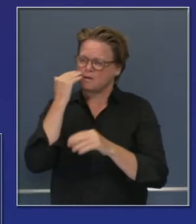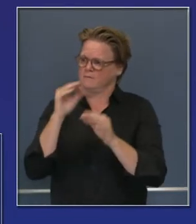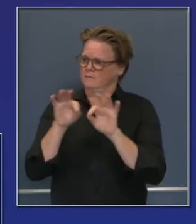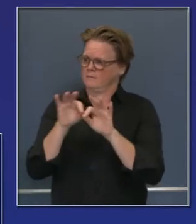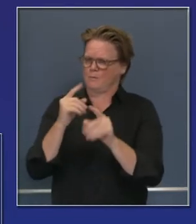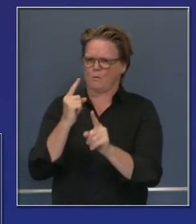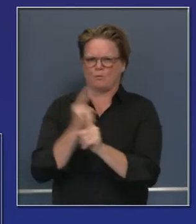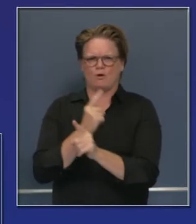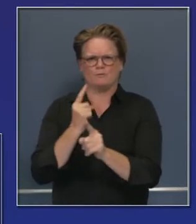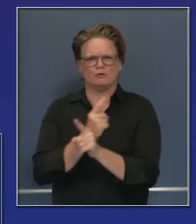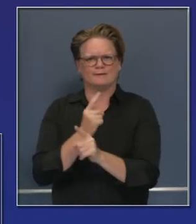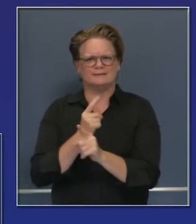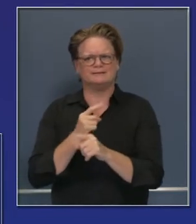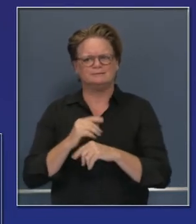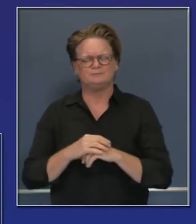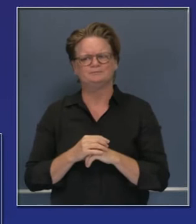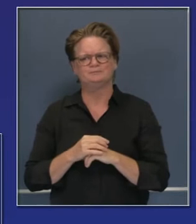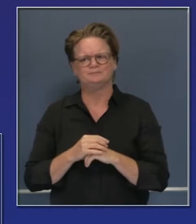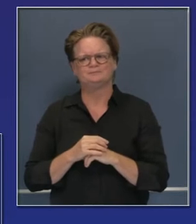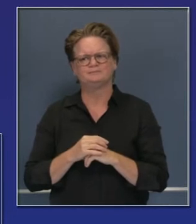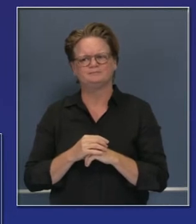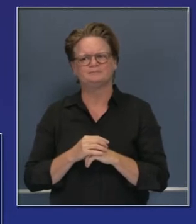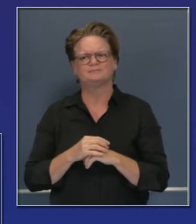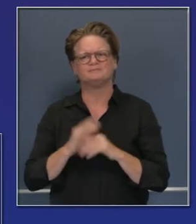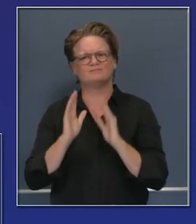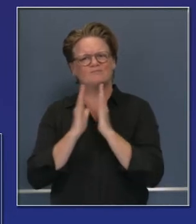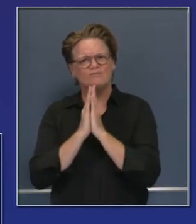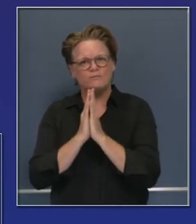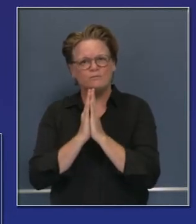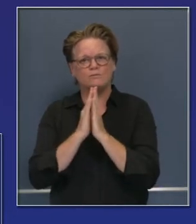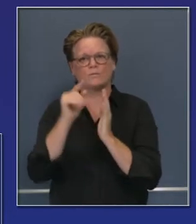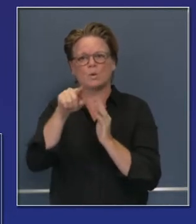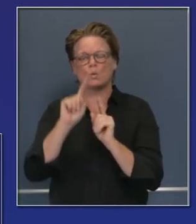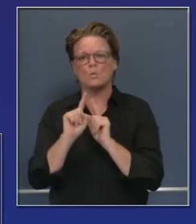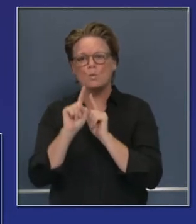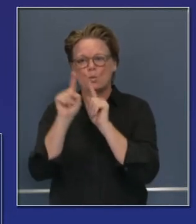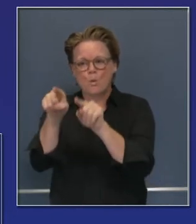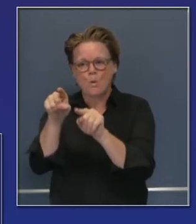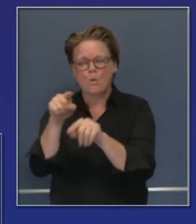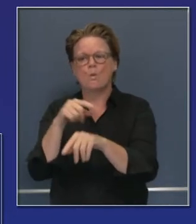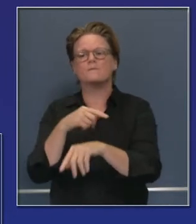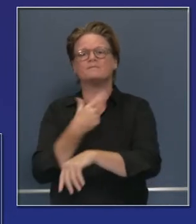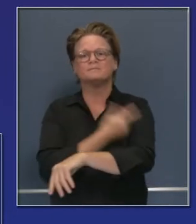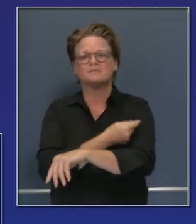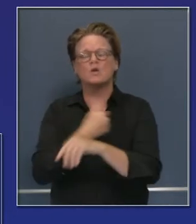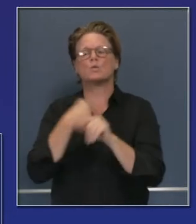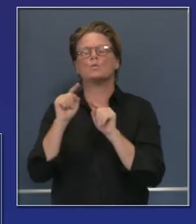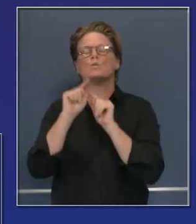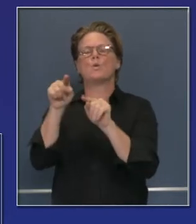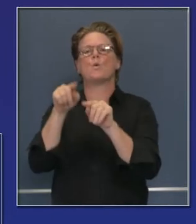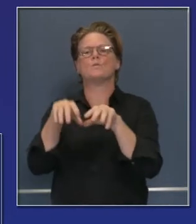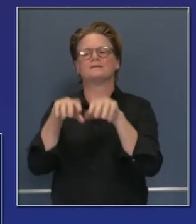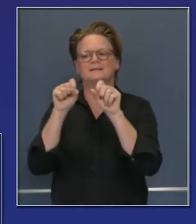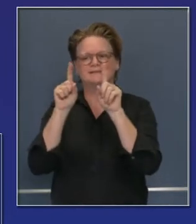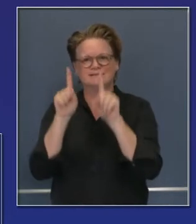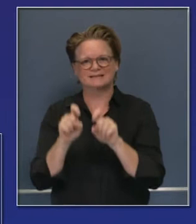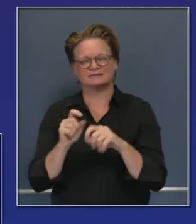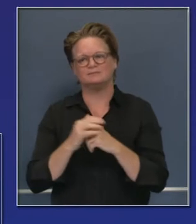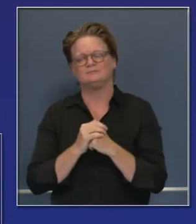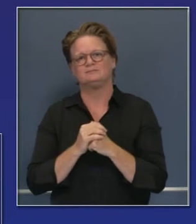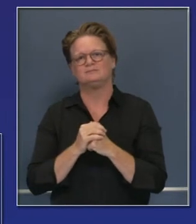es apropiado, lo esencial que es obtener la inmunización, o sea, la vacuna para el resfriado, es importante este recordatorio.